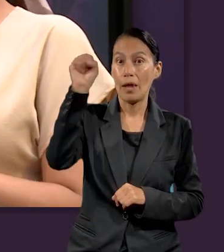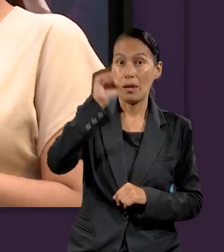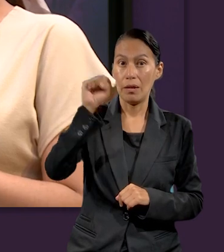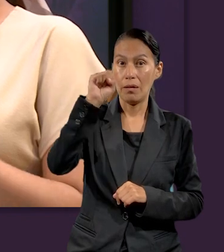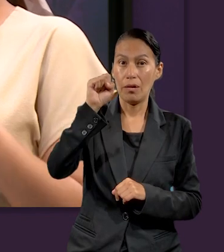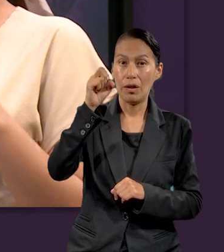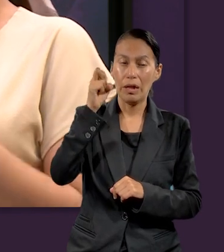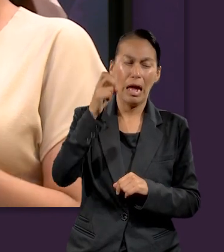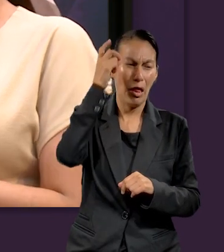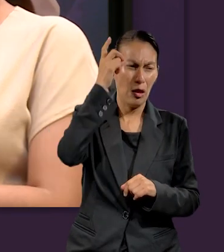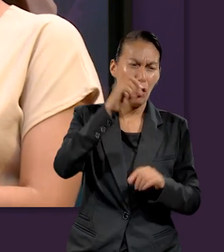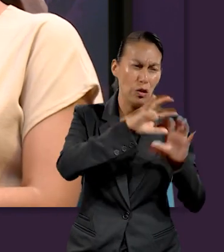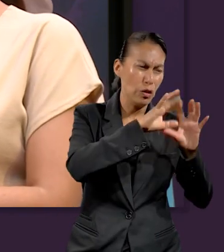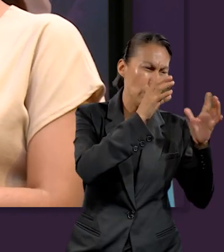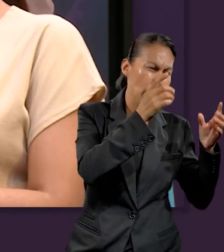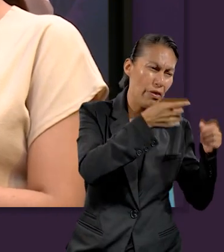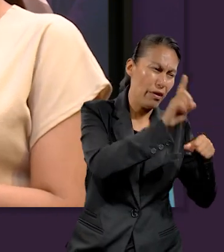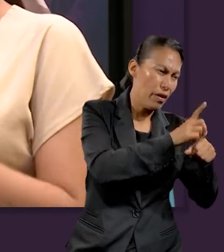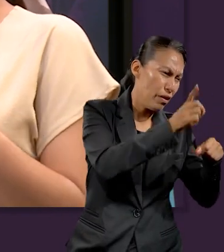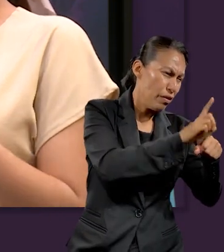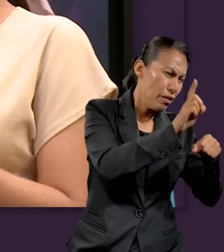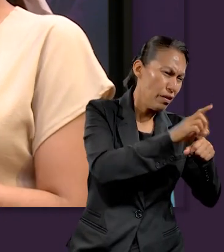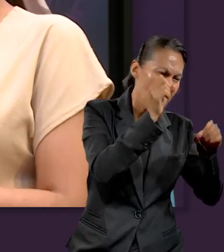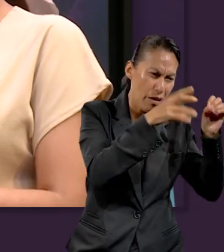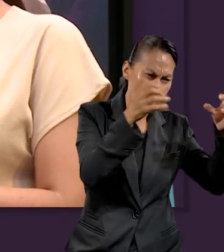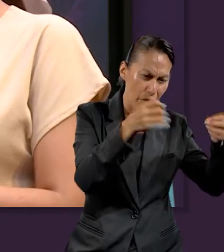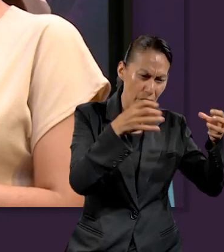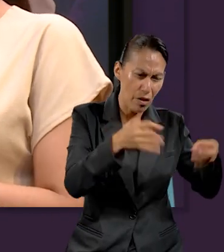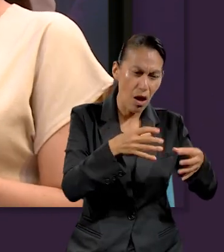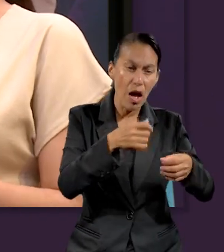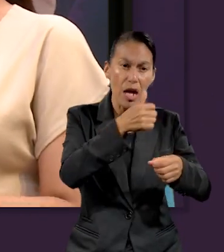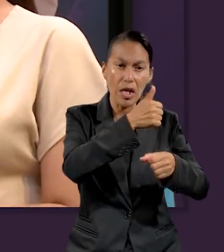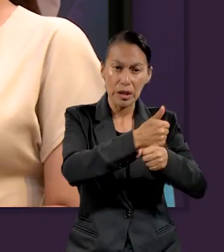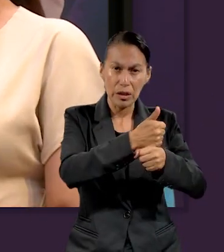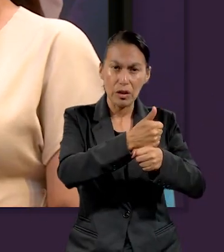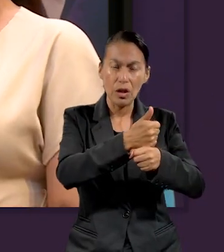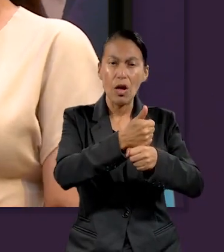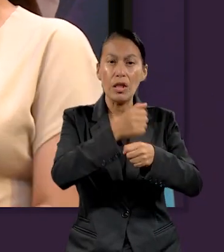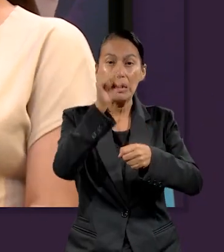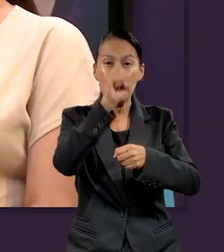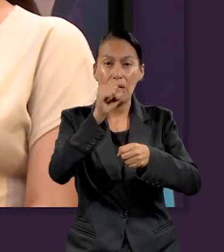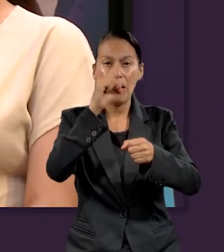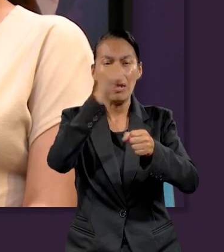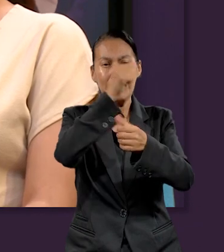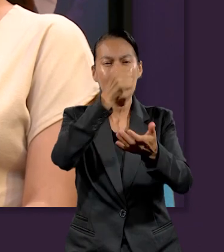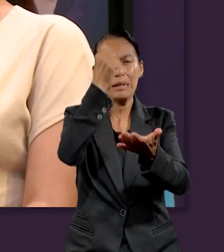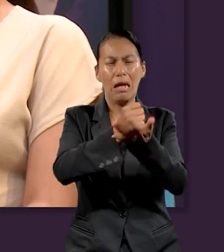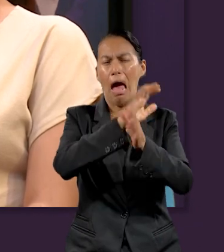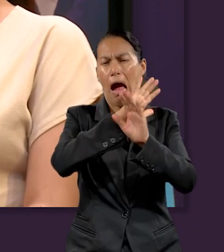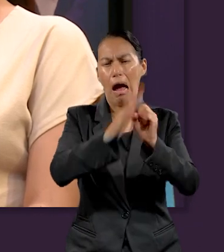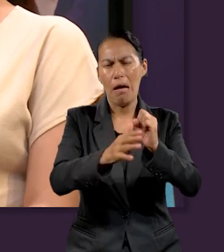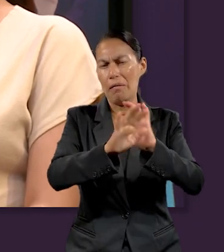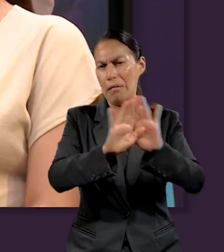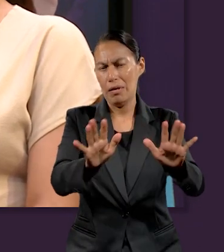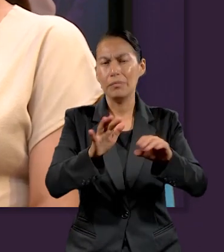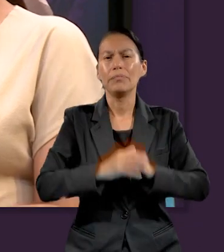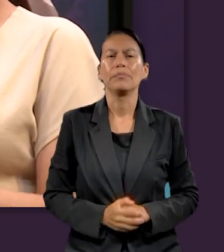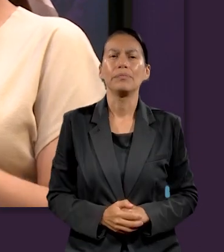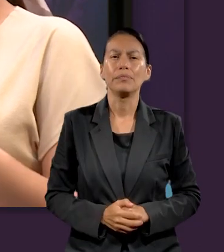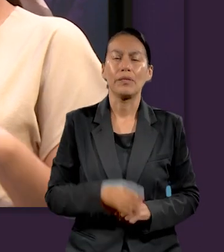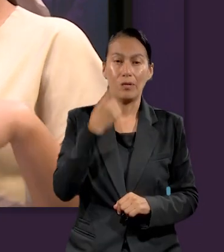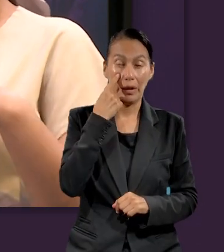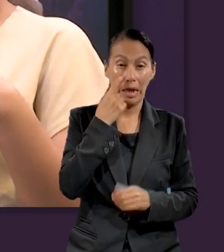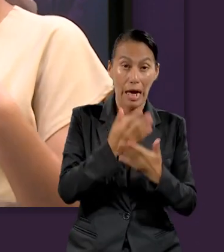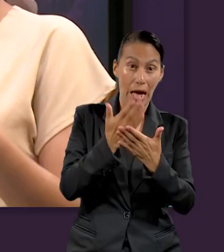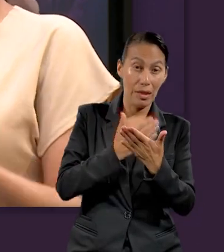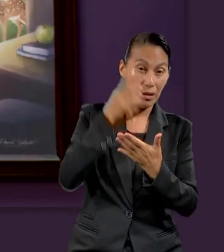viene diciendo que fue como el sello de la creación, ¿no? Y viene hablando de la creación. Y una de las cosas que me impactó fue que dice de que cuando